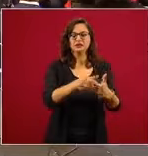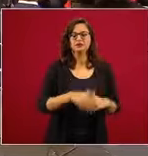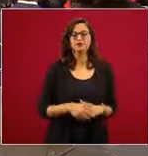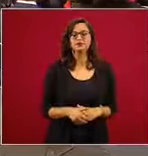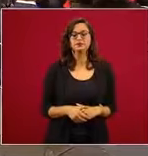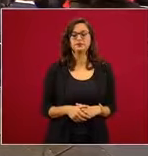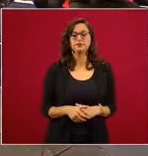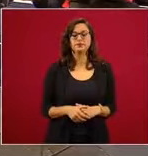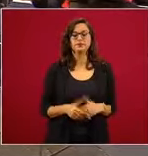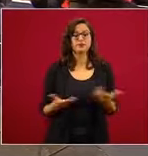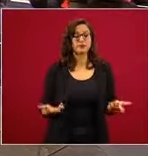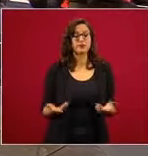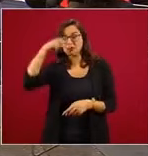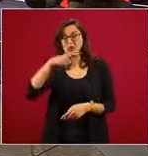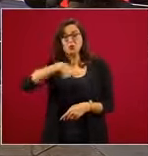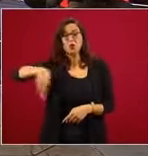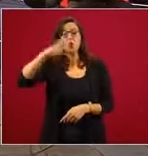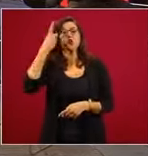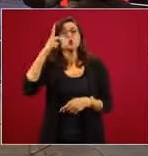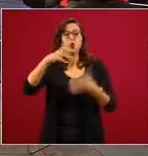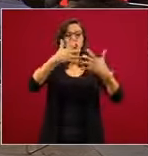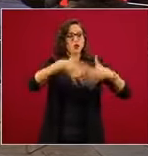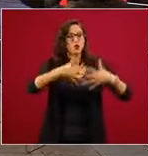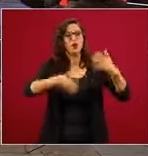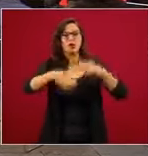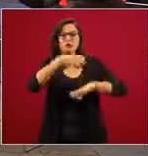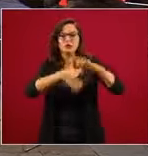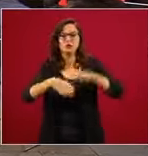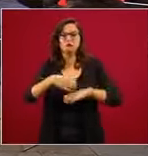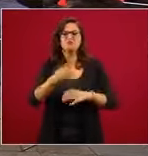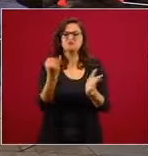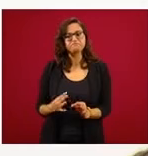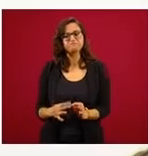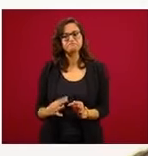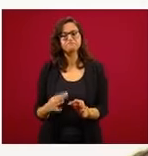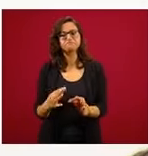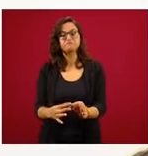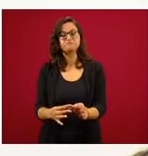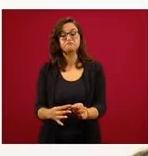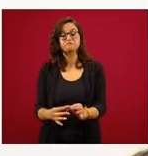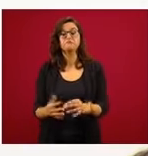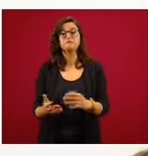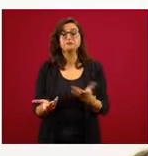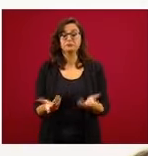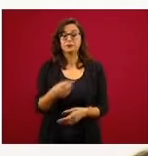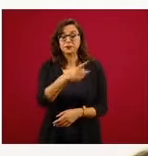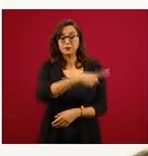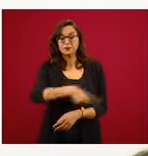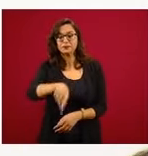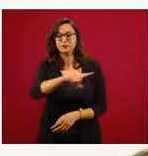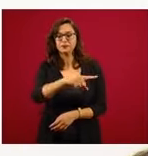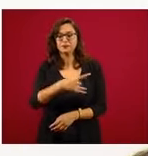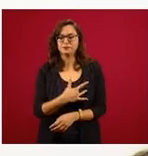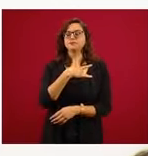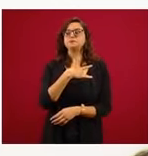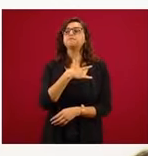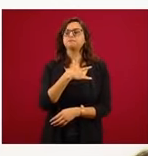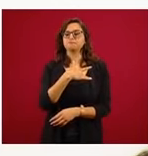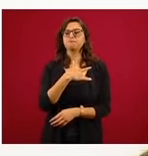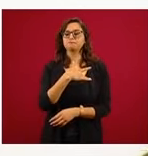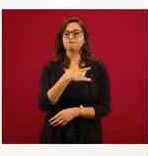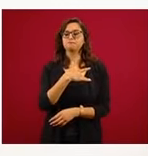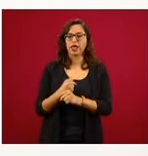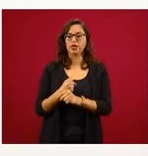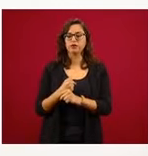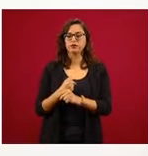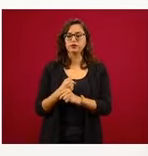Los empresarios mexicanos cumplen con sus contribuciones. Aceptaron aumentar el